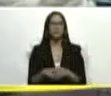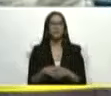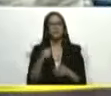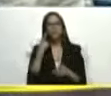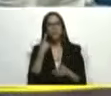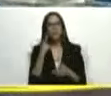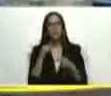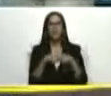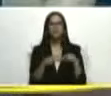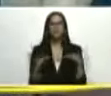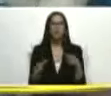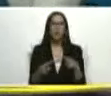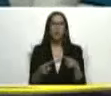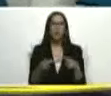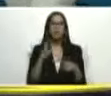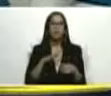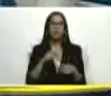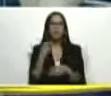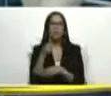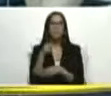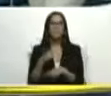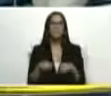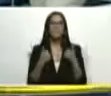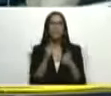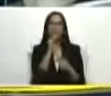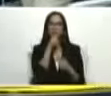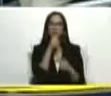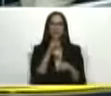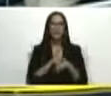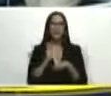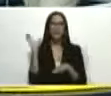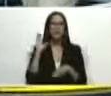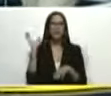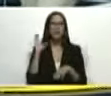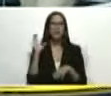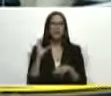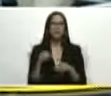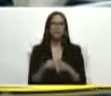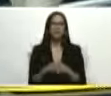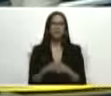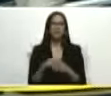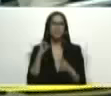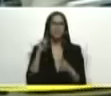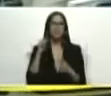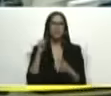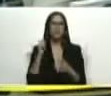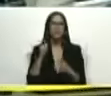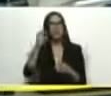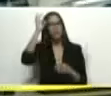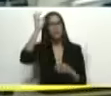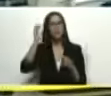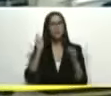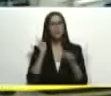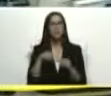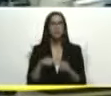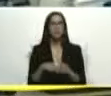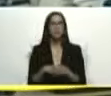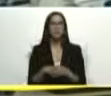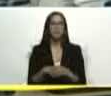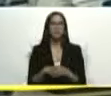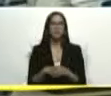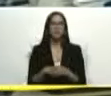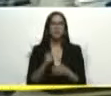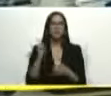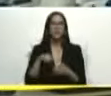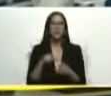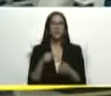lugar estamos en la parroquia una de parroquias más antiguas de la ciudad de Caracas del norte de Bajita y está de aquí la concejala también fíjese aquí nosotros tenemos una